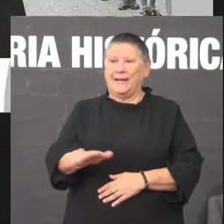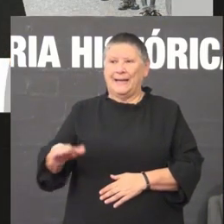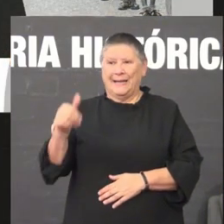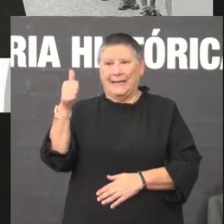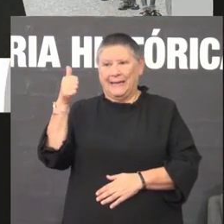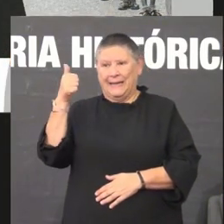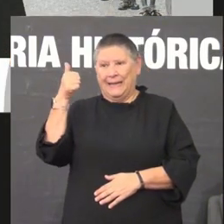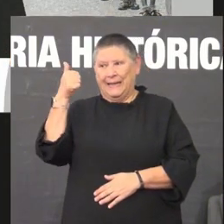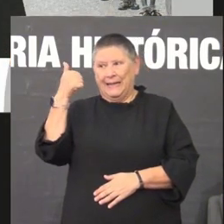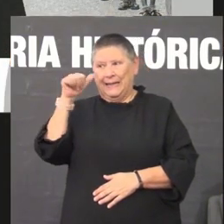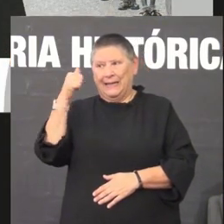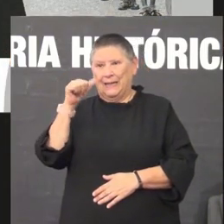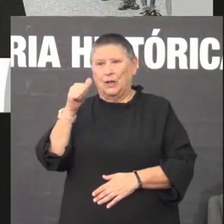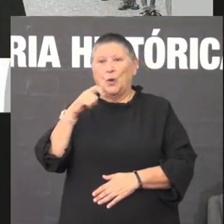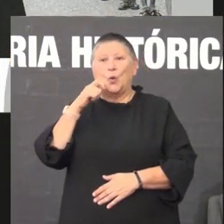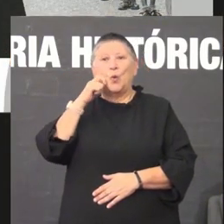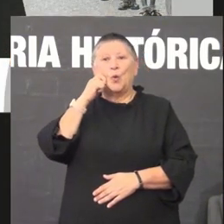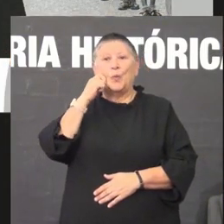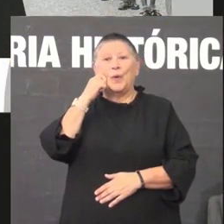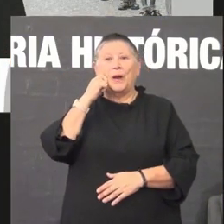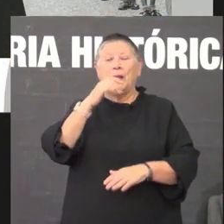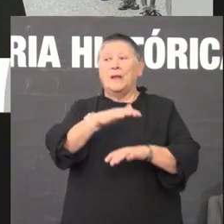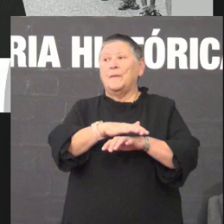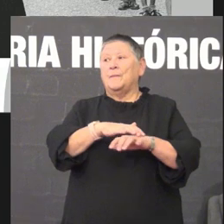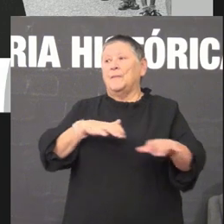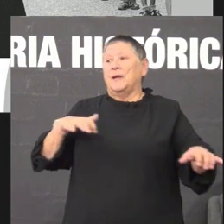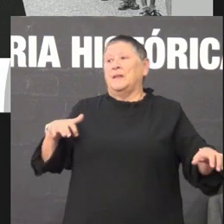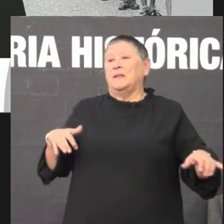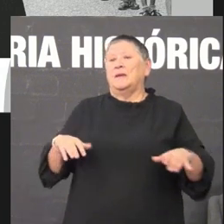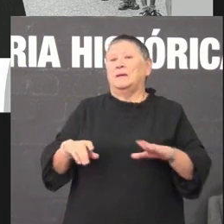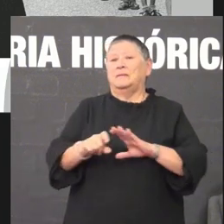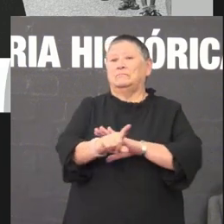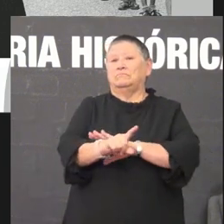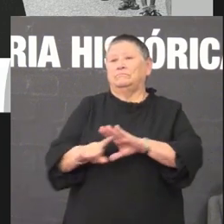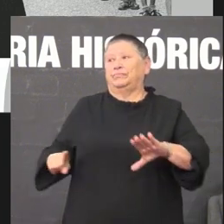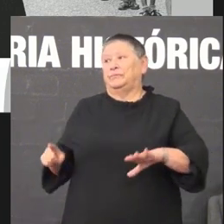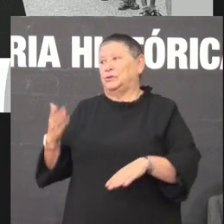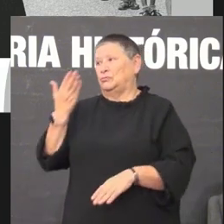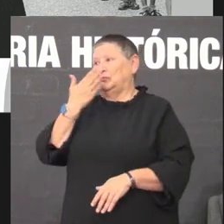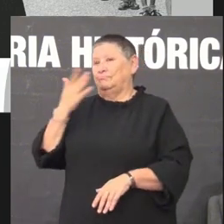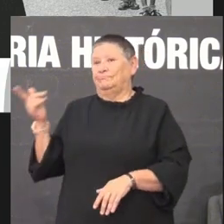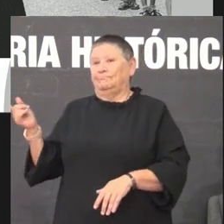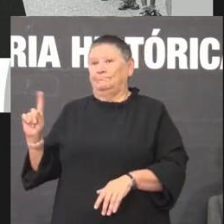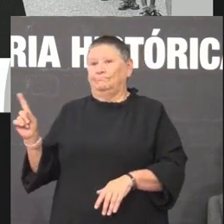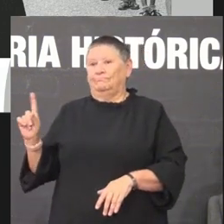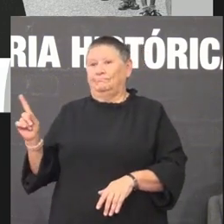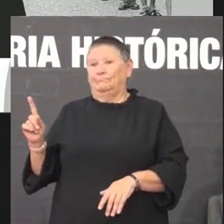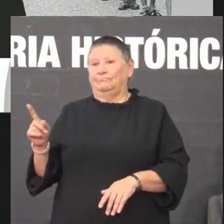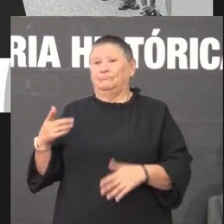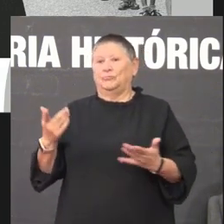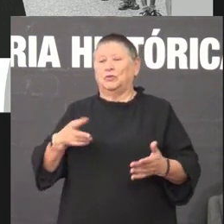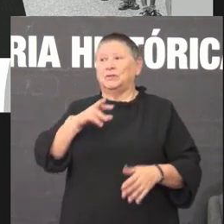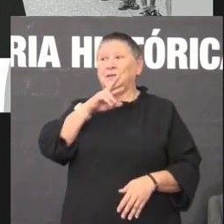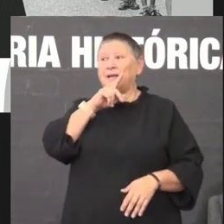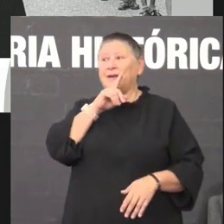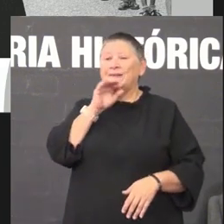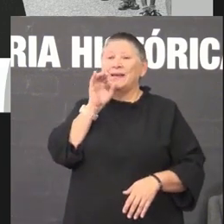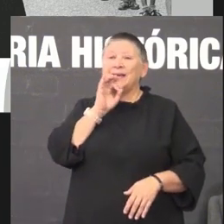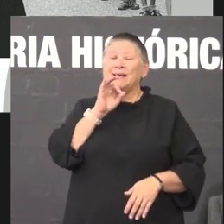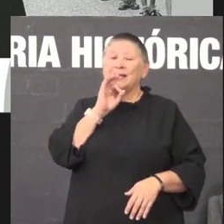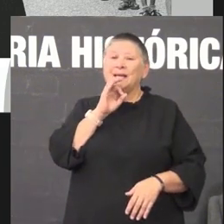nesa época a metade da humanidade estaba excluída ainda da escolarización pois iso se falaba en galego eduano